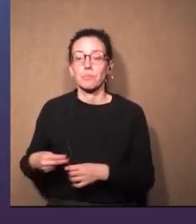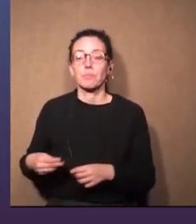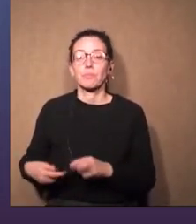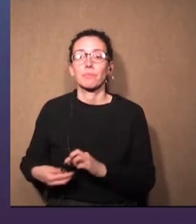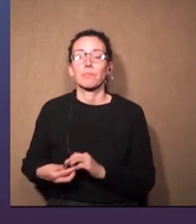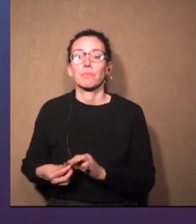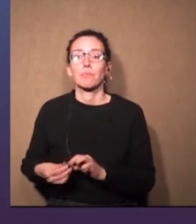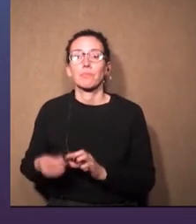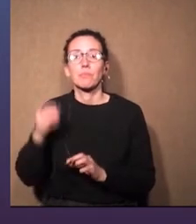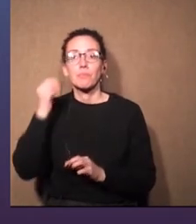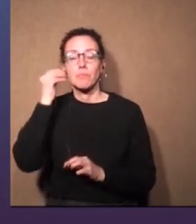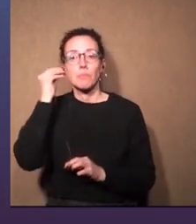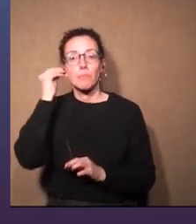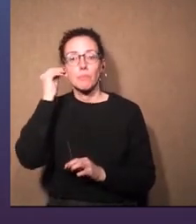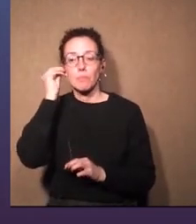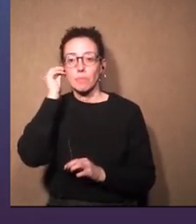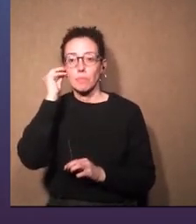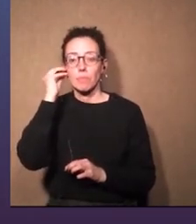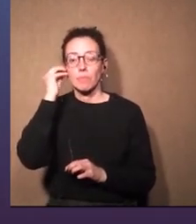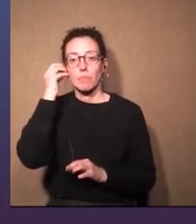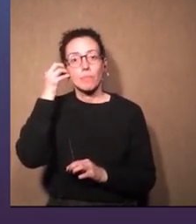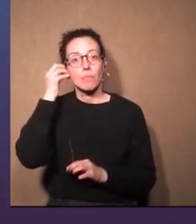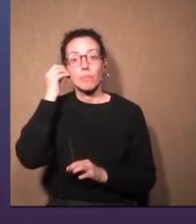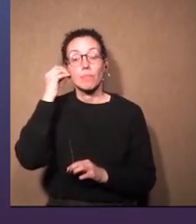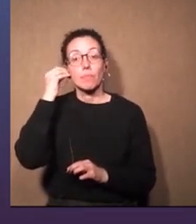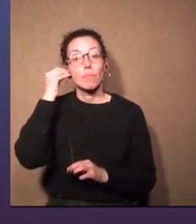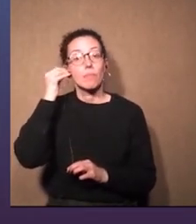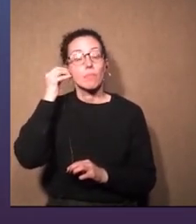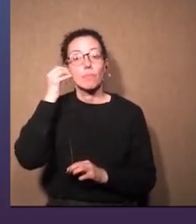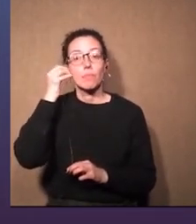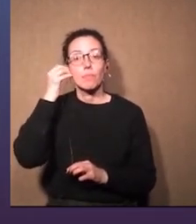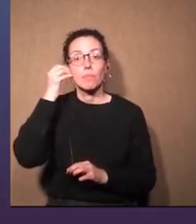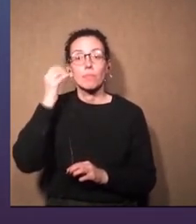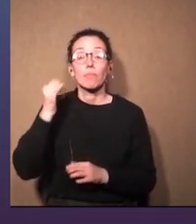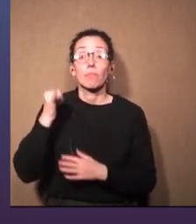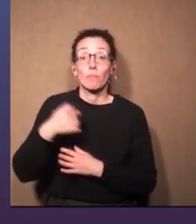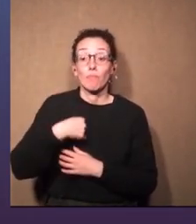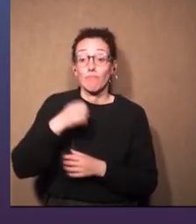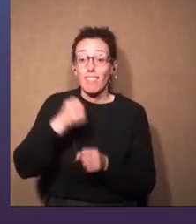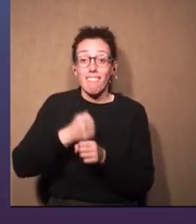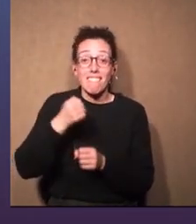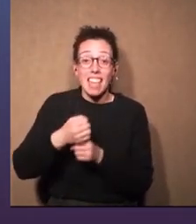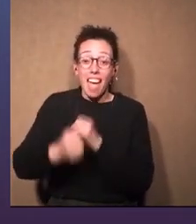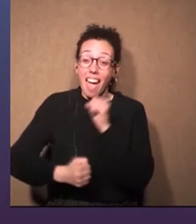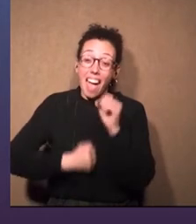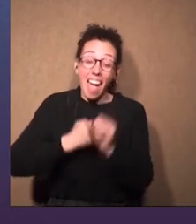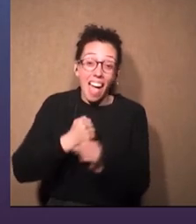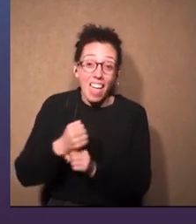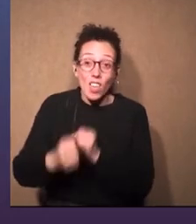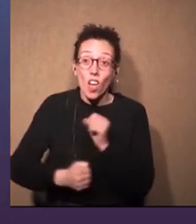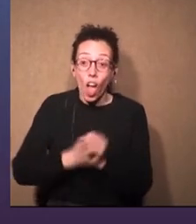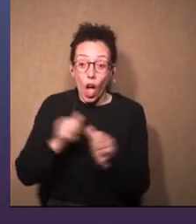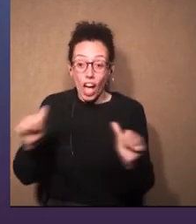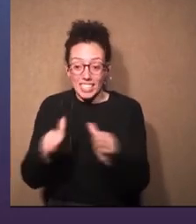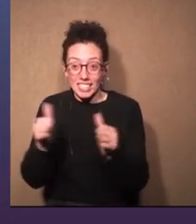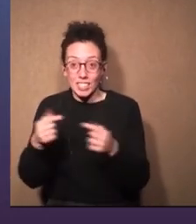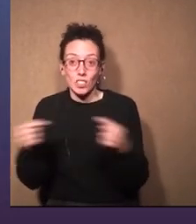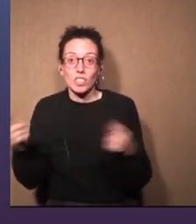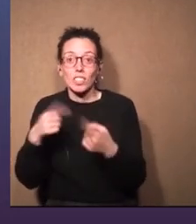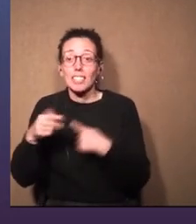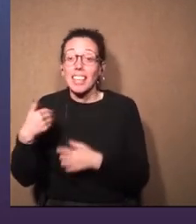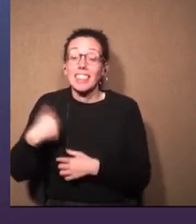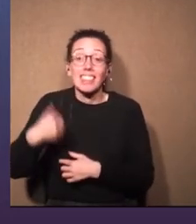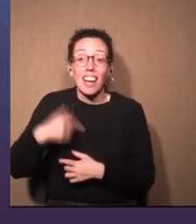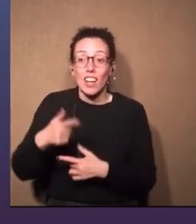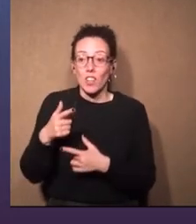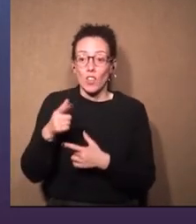descartar el diseño. No, está bien. Porque sí, se extraña la parte, yo trabajé muchos años como realizadora y